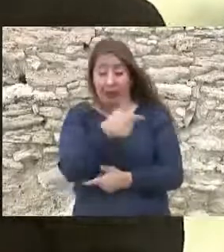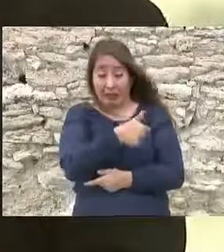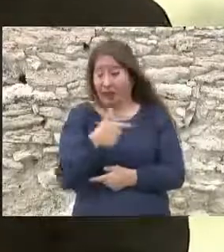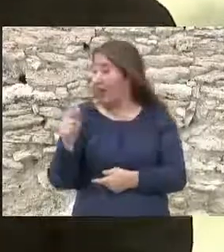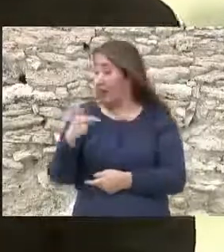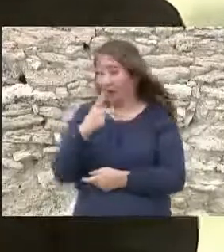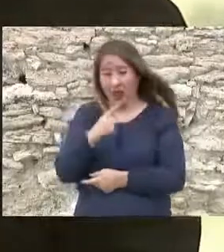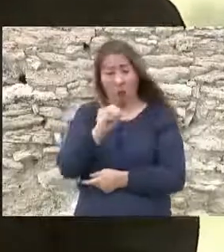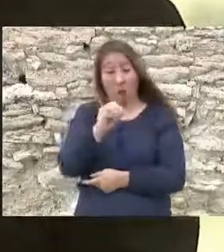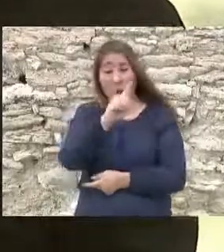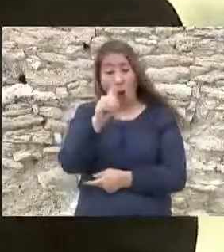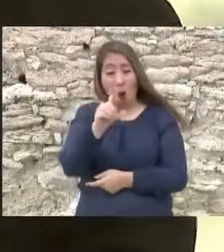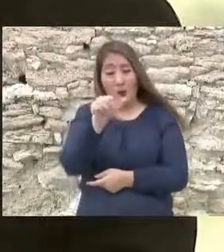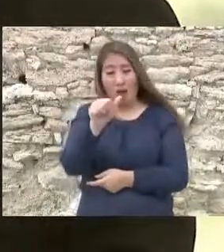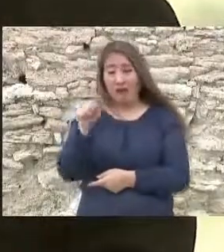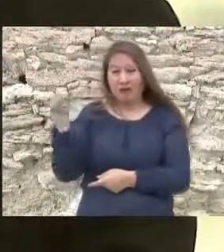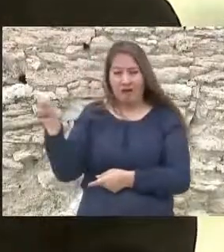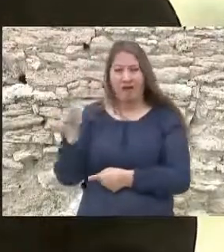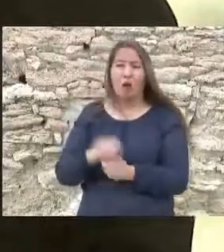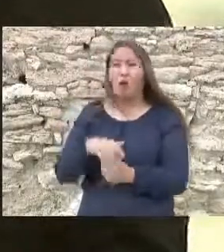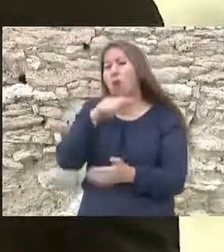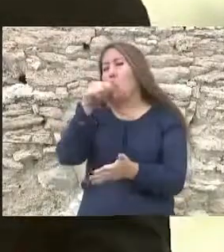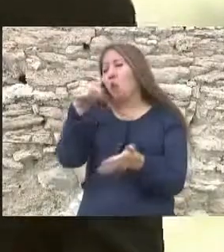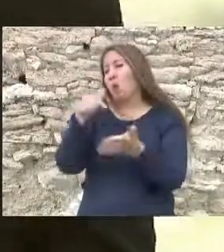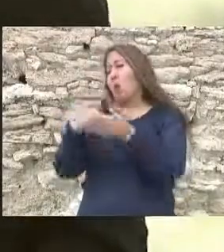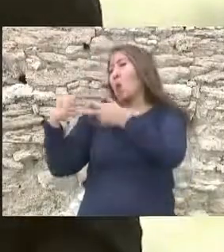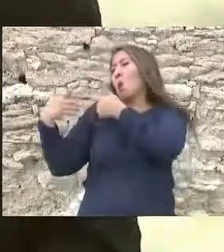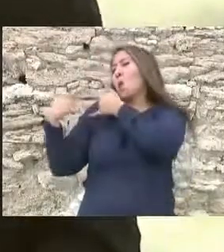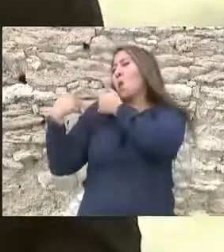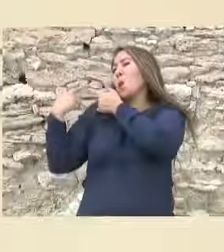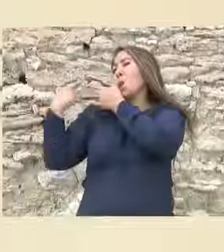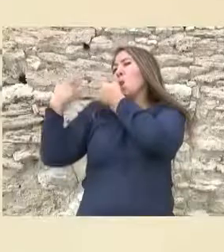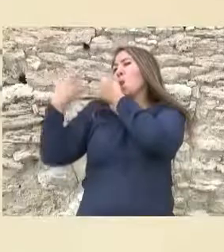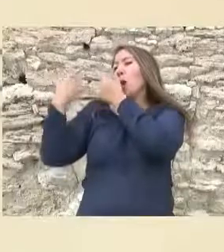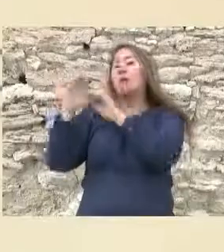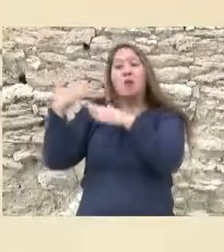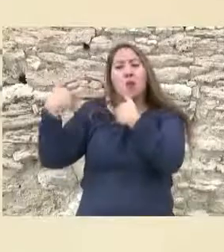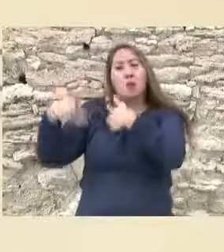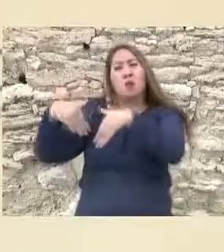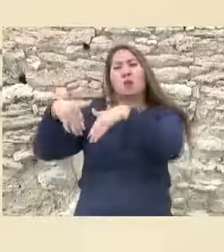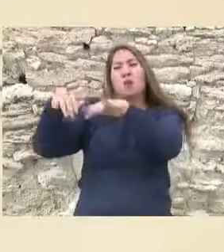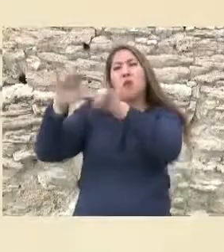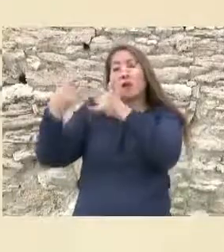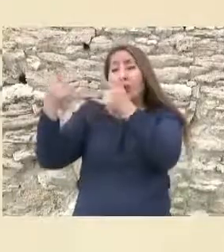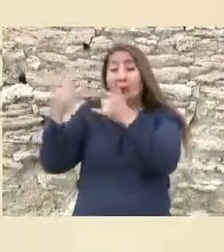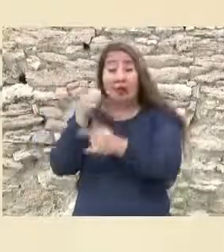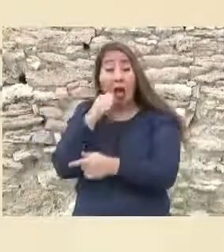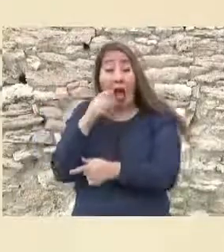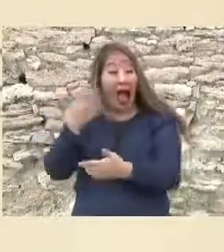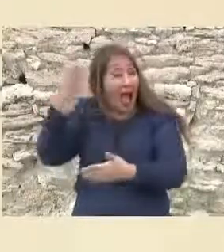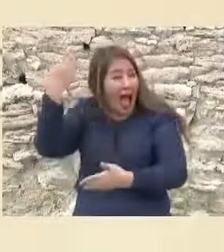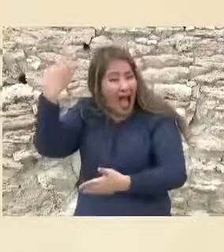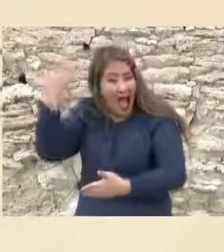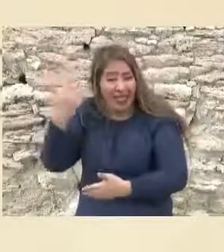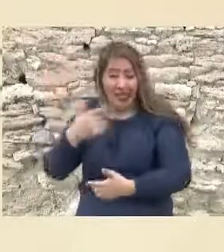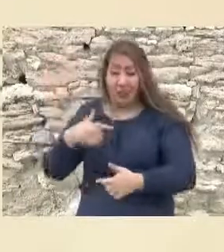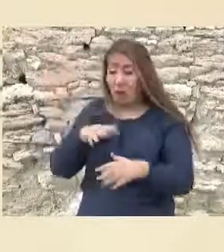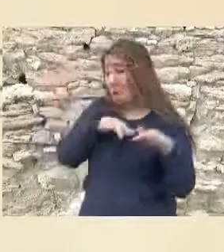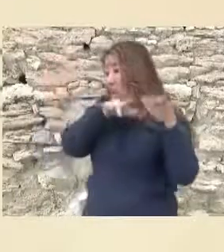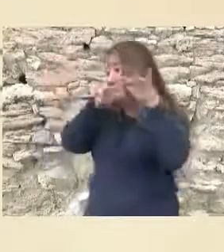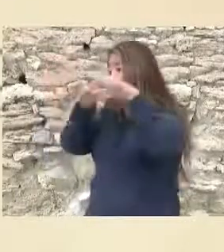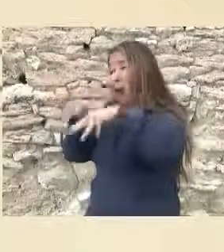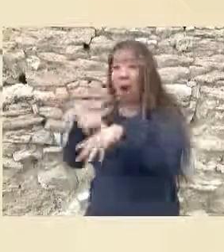poza fue un lugar tradicional de balneario de los cieneguenses antes de la entrada de la